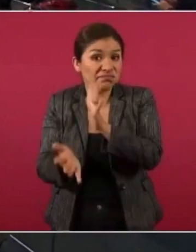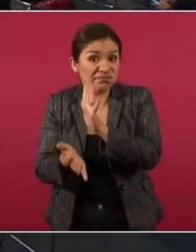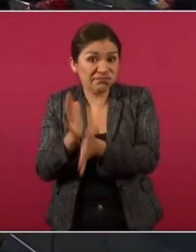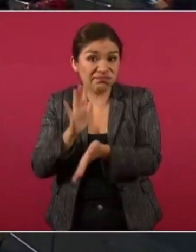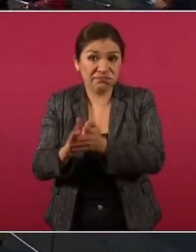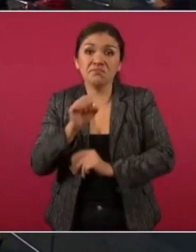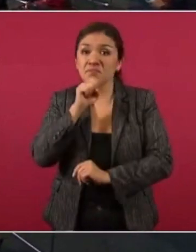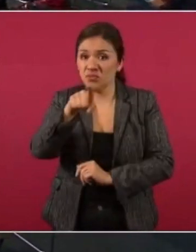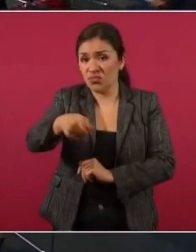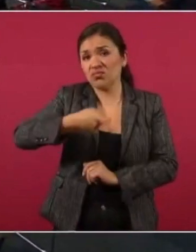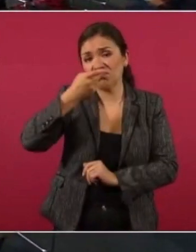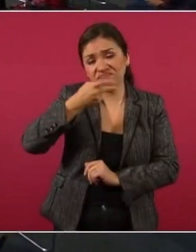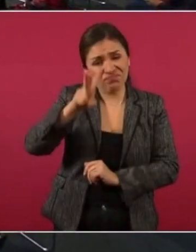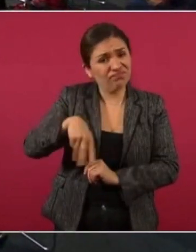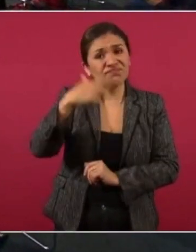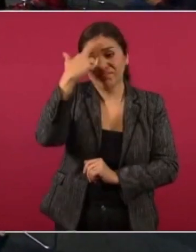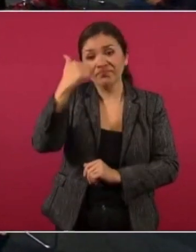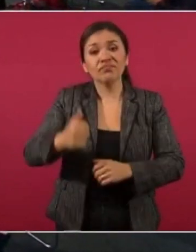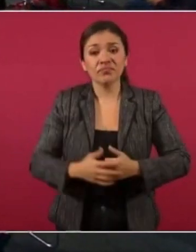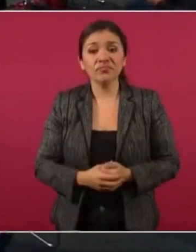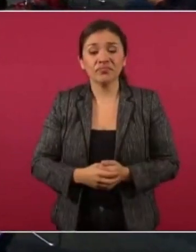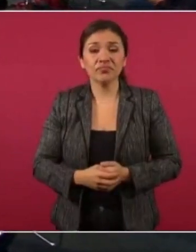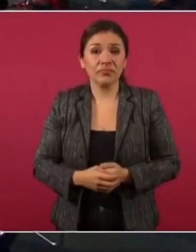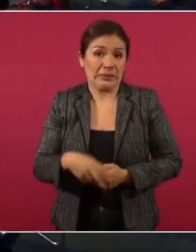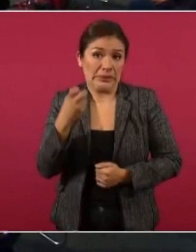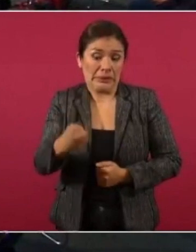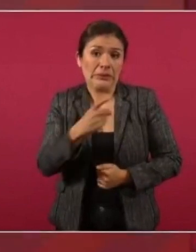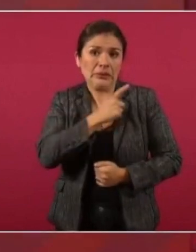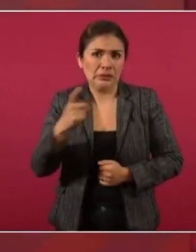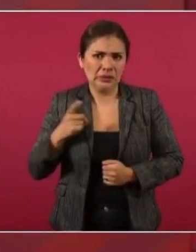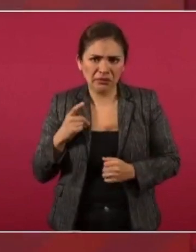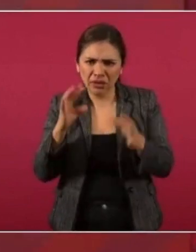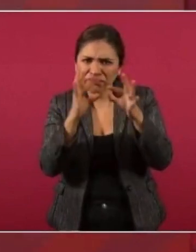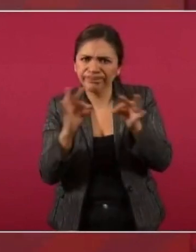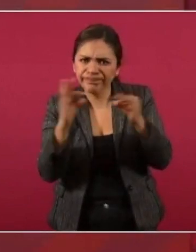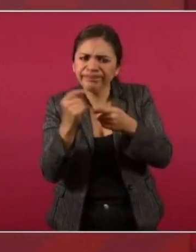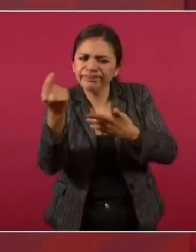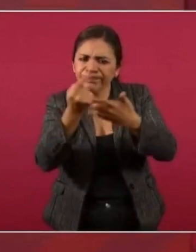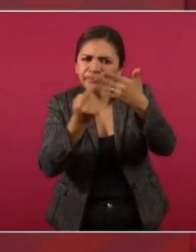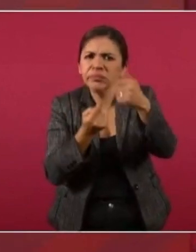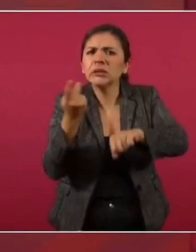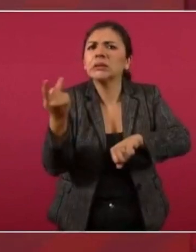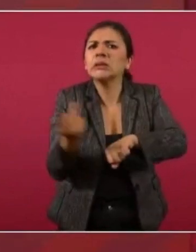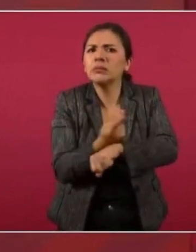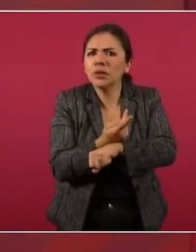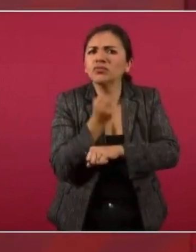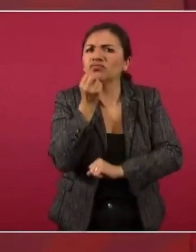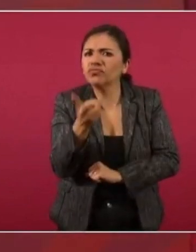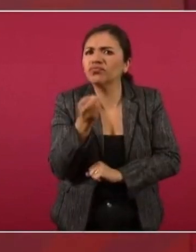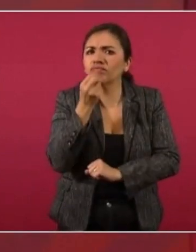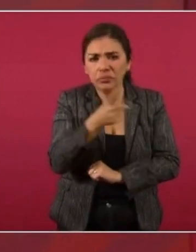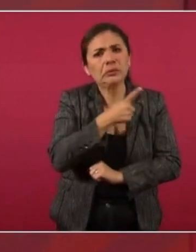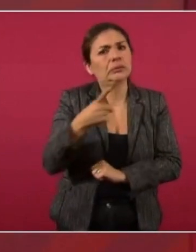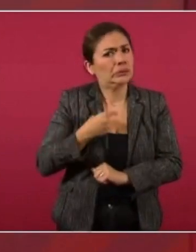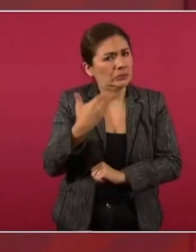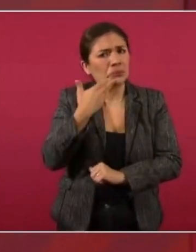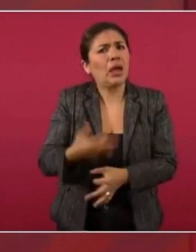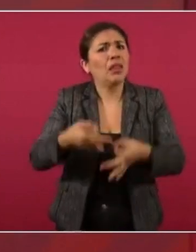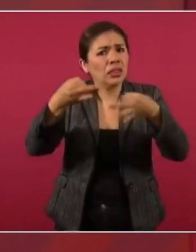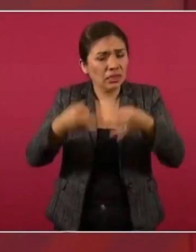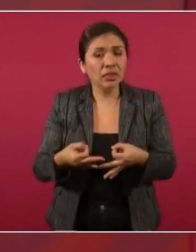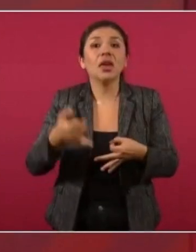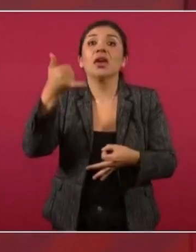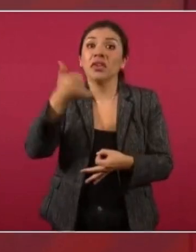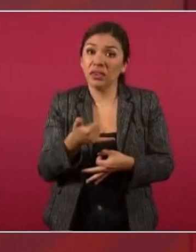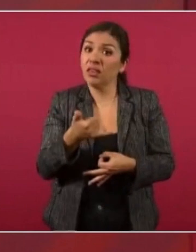tú lo sostienes, y tiene que aclararse bien y desde